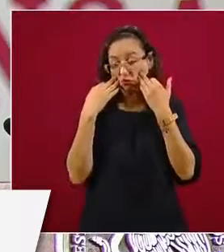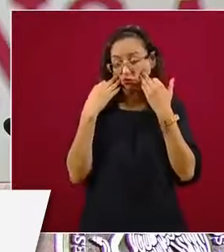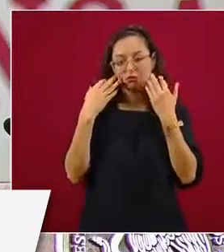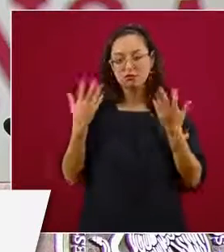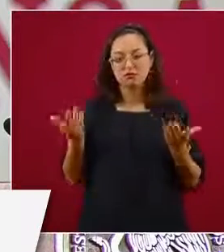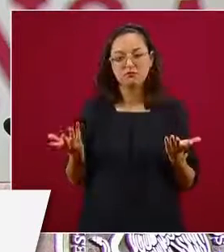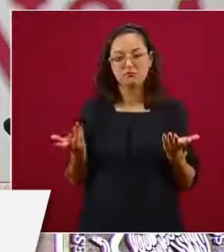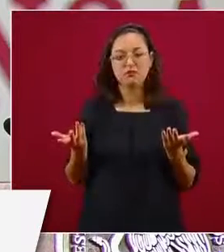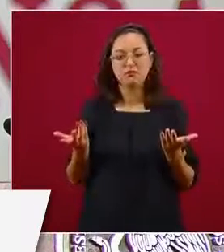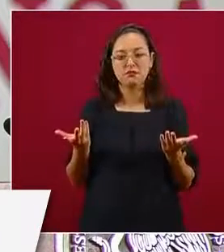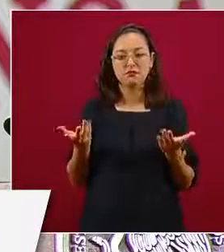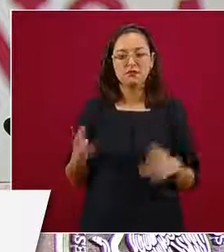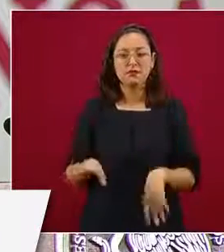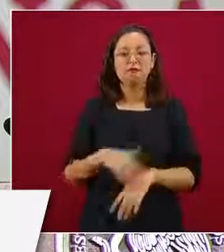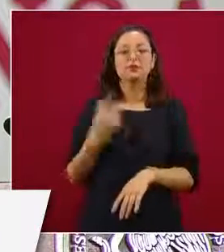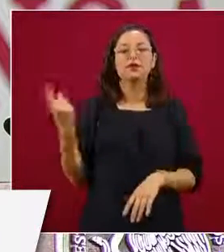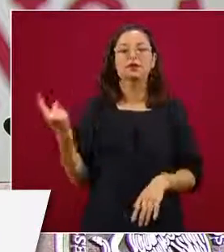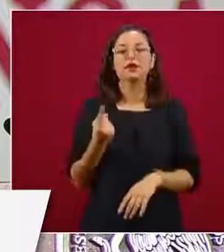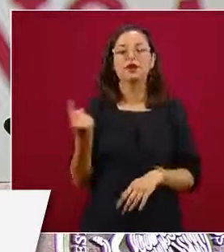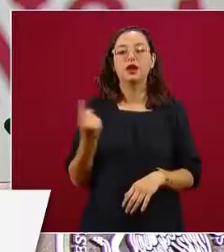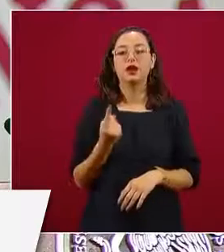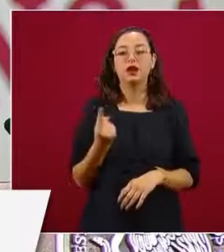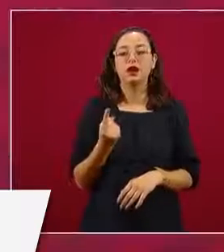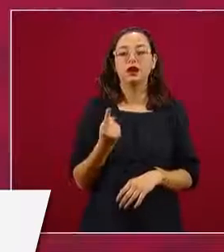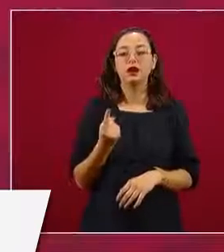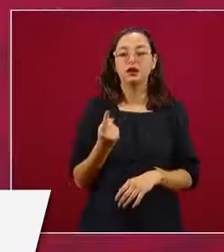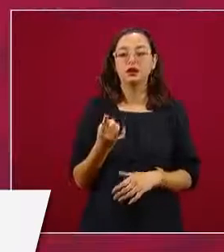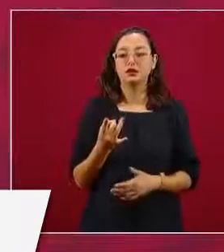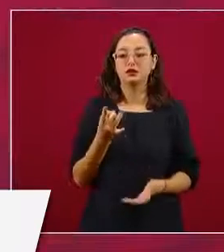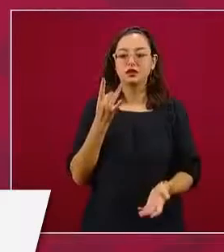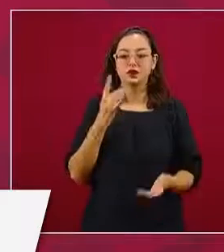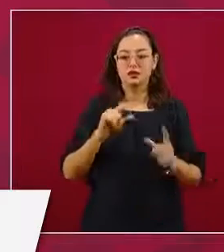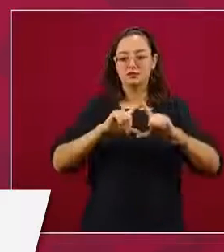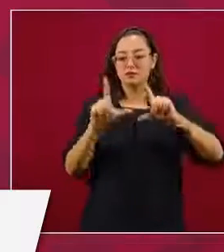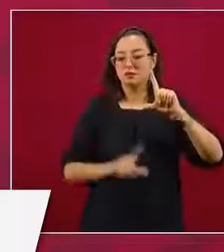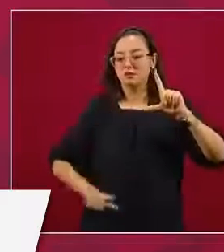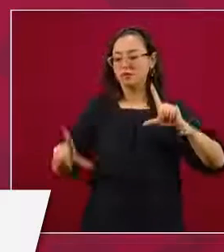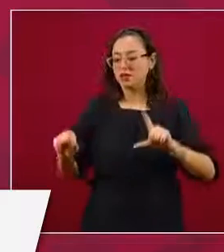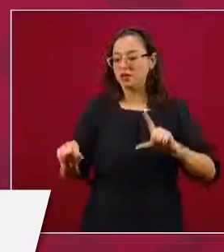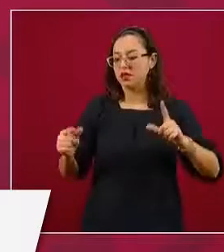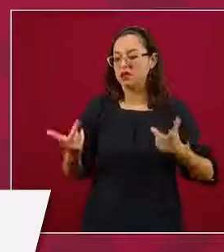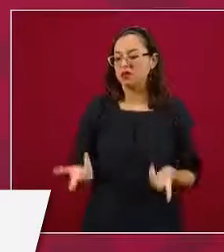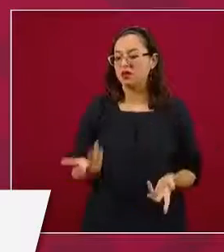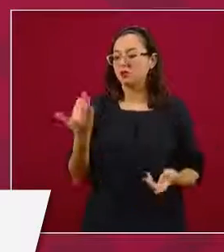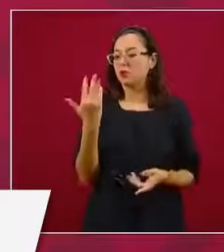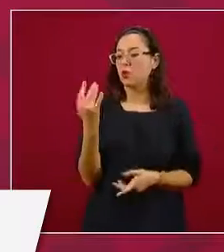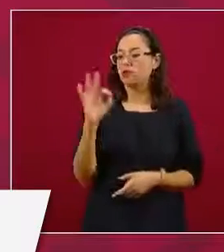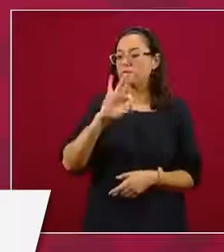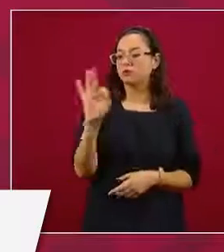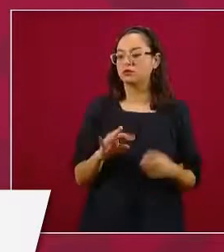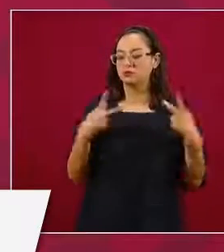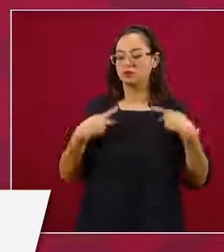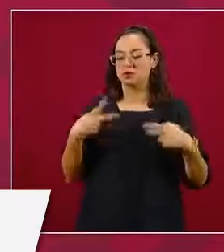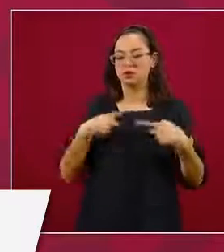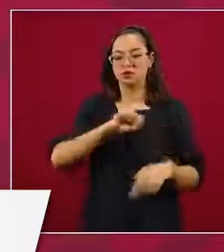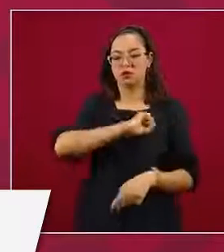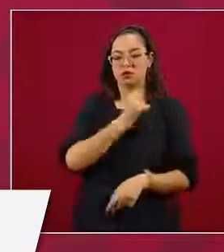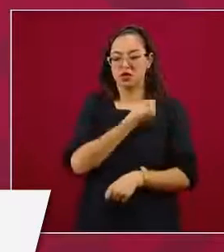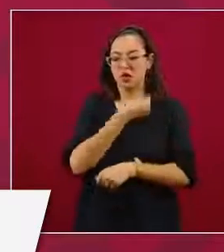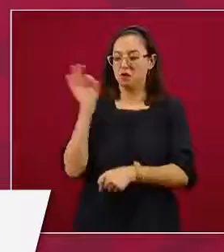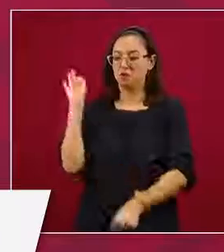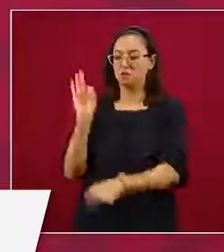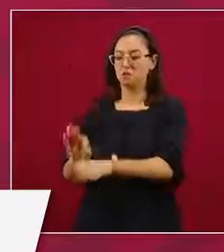sólo la mitad de la población tiene seguridad social, la otra